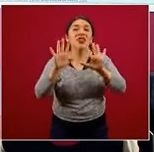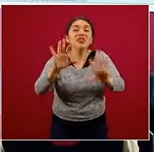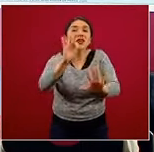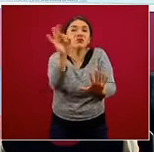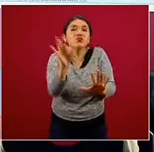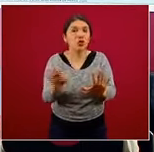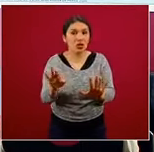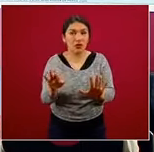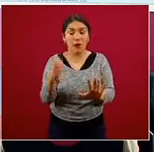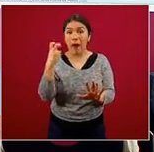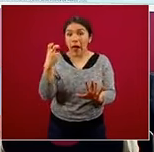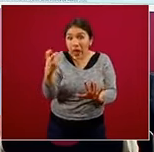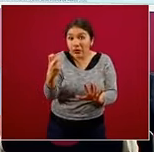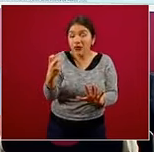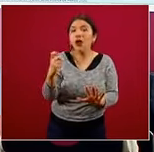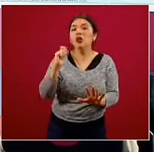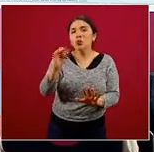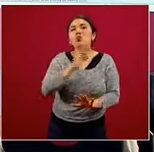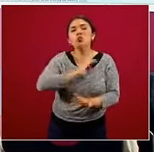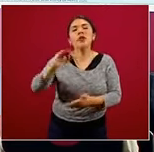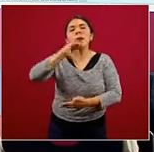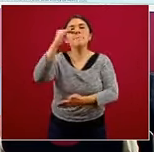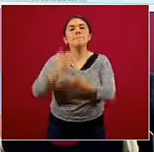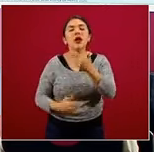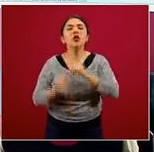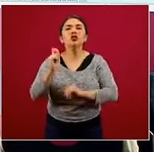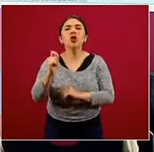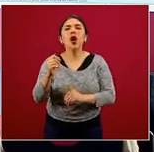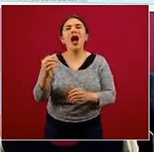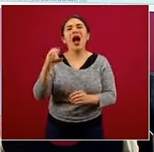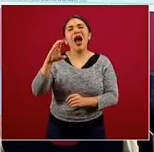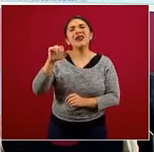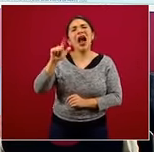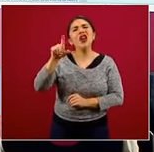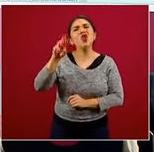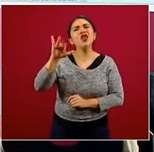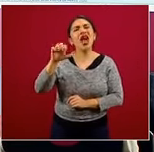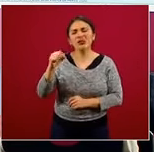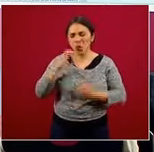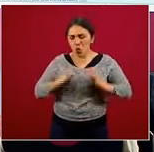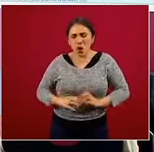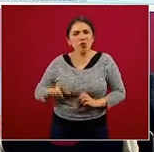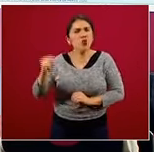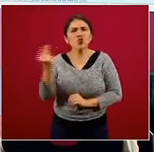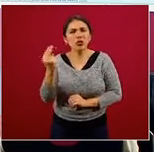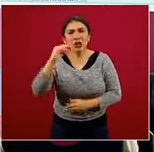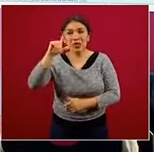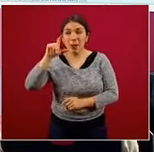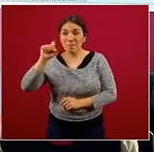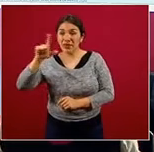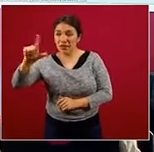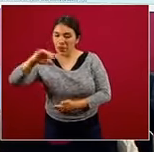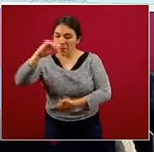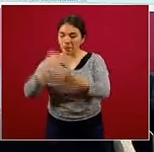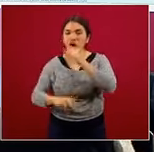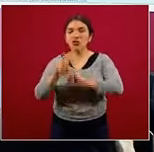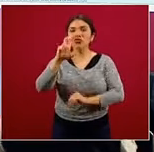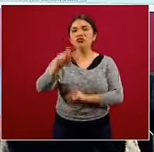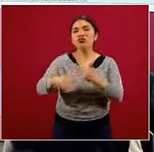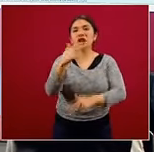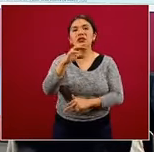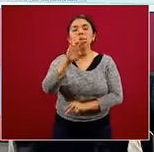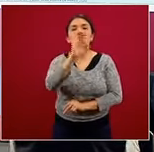10%. Esto nos llevaría a reducir las calorías discrecionales de 27 a 13%, una reducción de